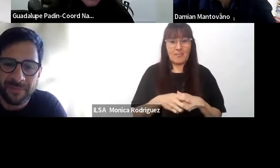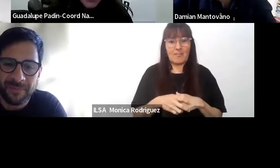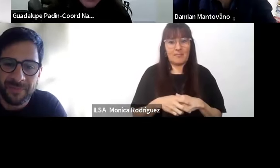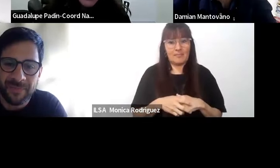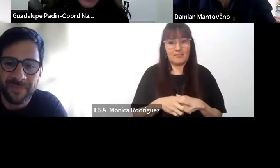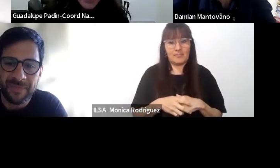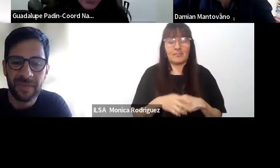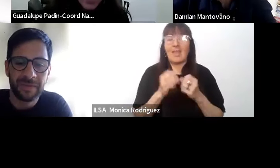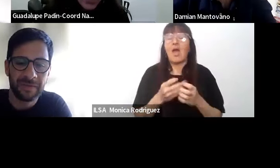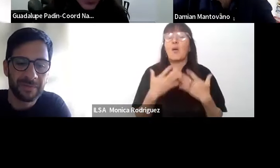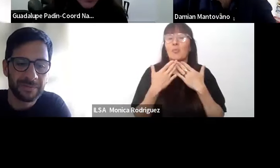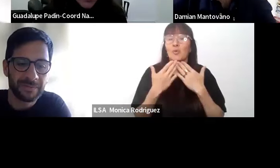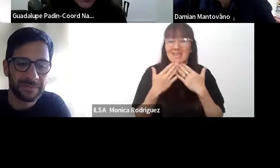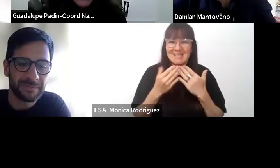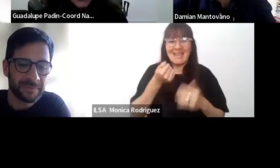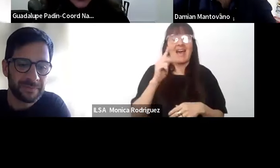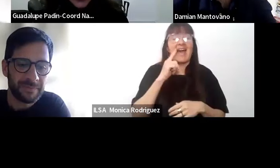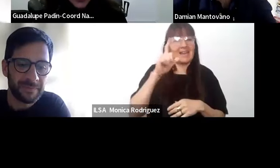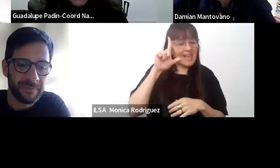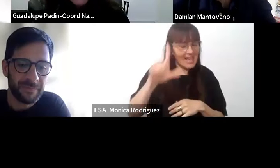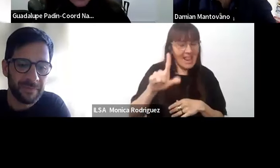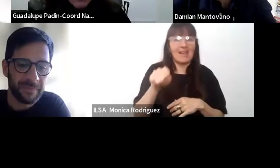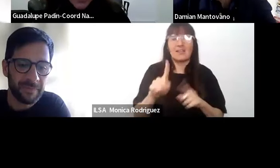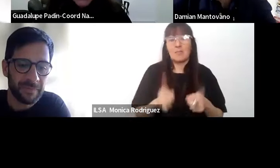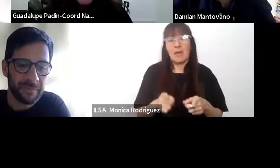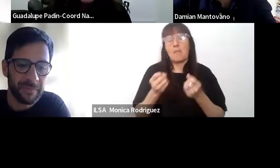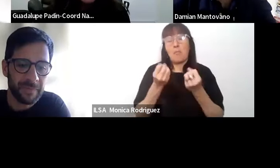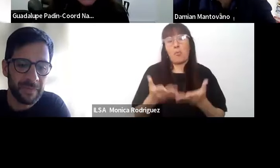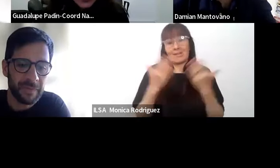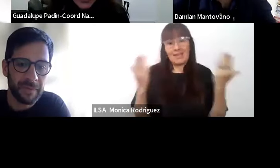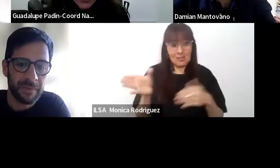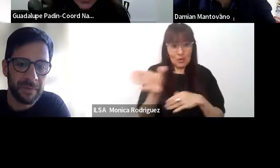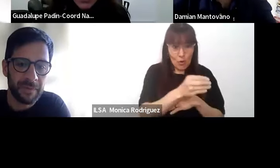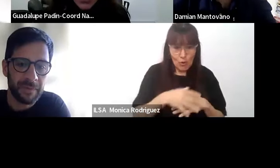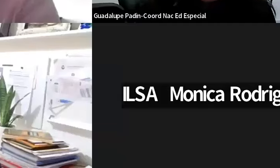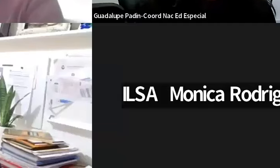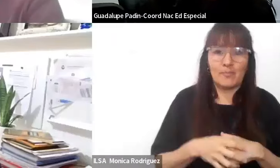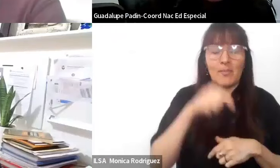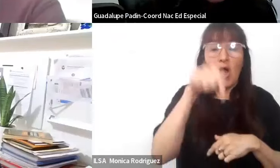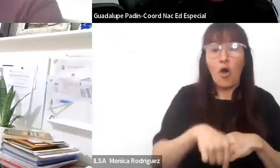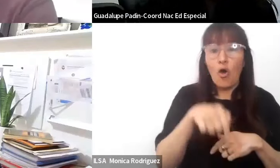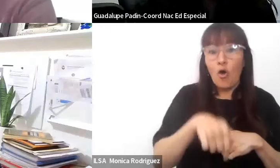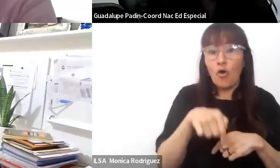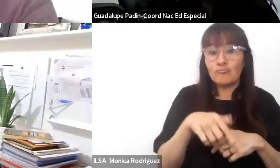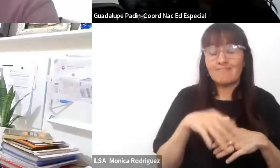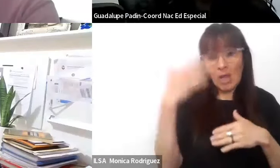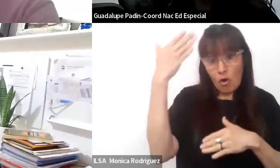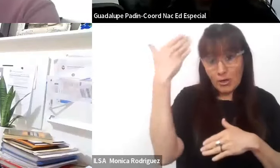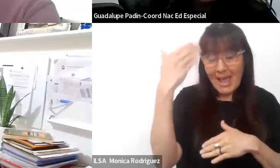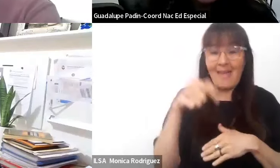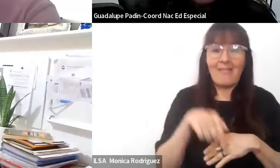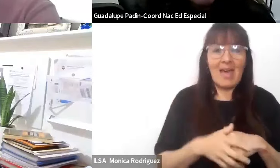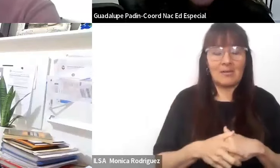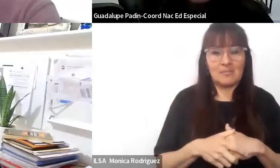Muchas gracias, Ariel, y buen día a todos los que nos están viendo. Hoy estamos en estas jornadas que trabajan,